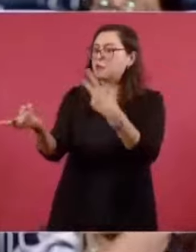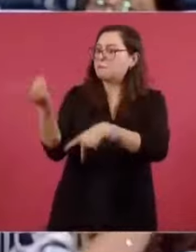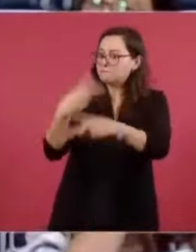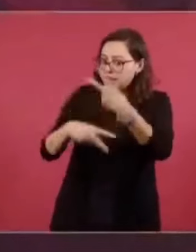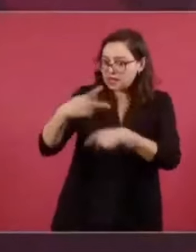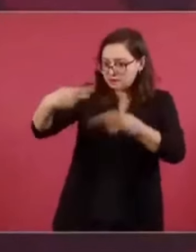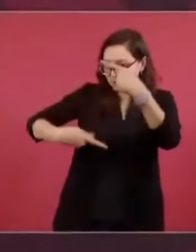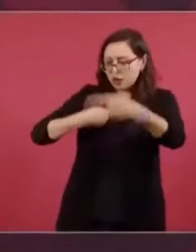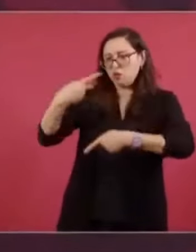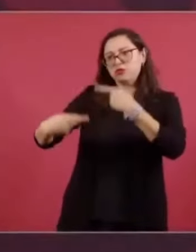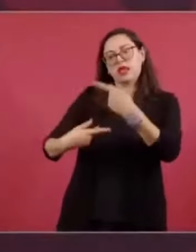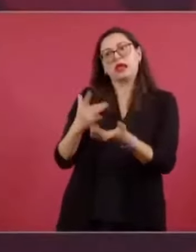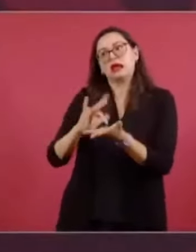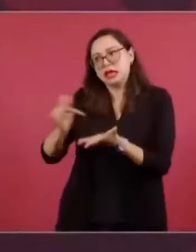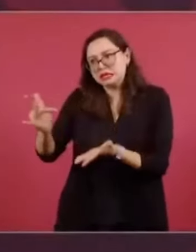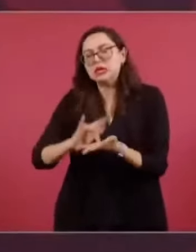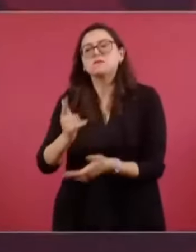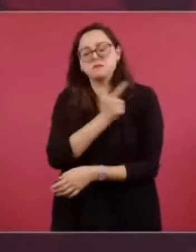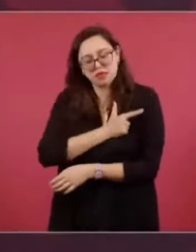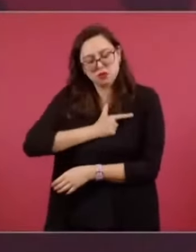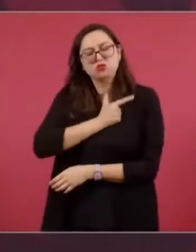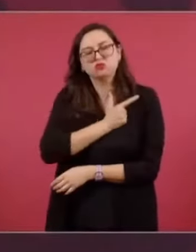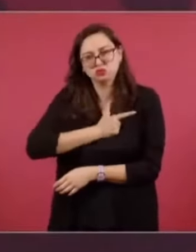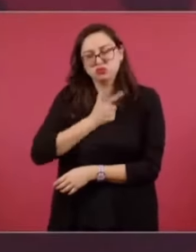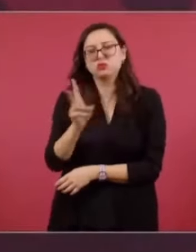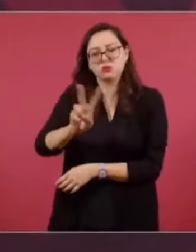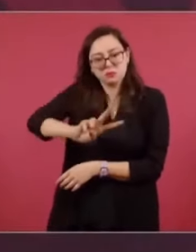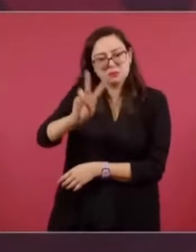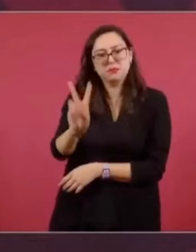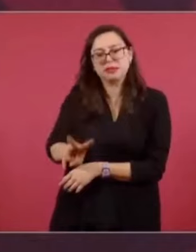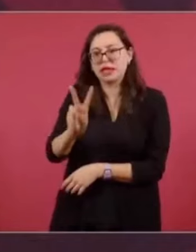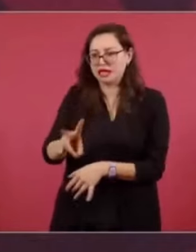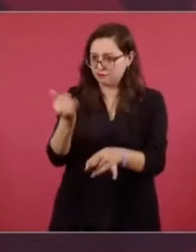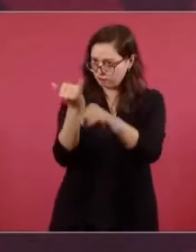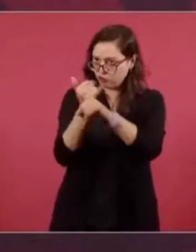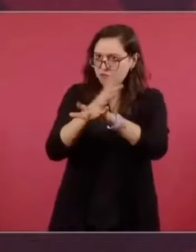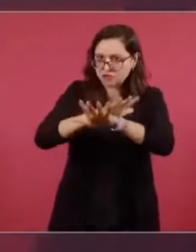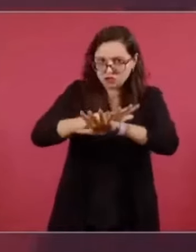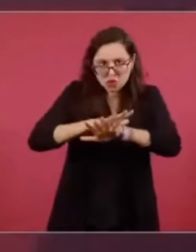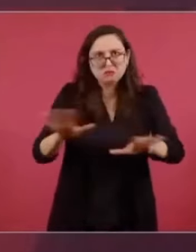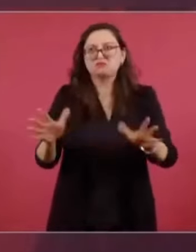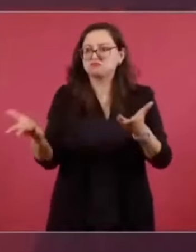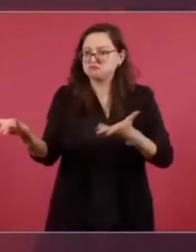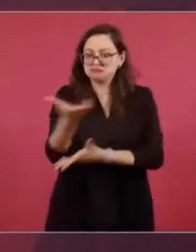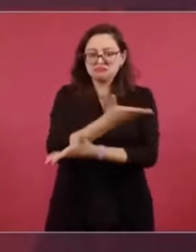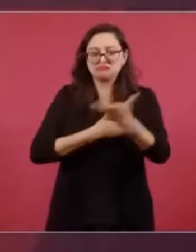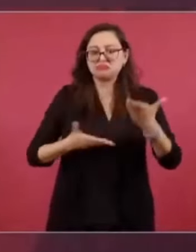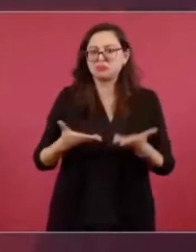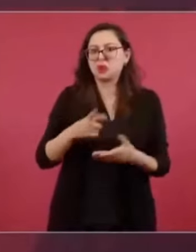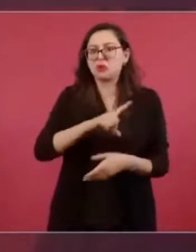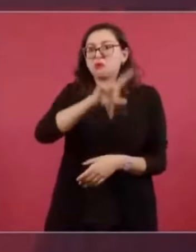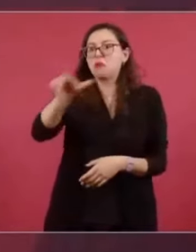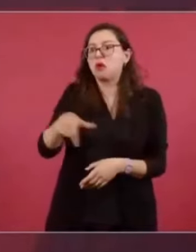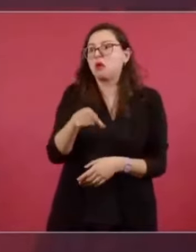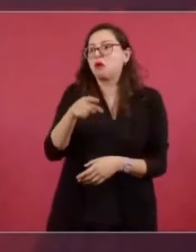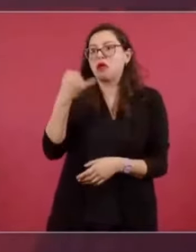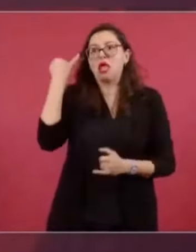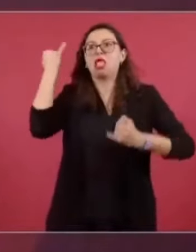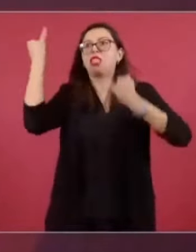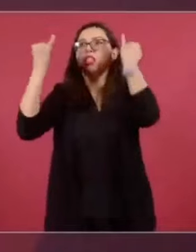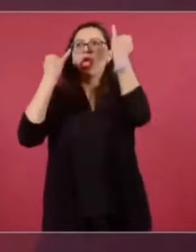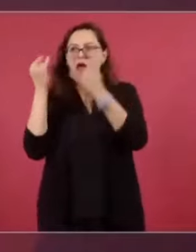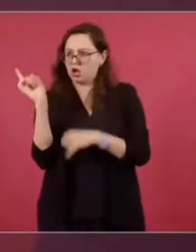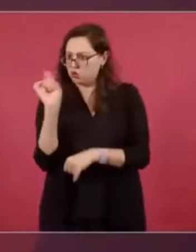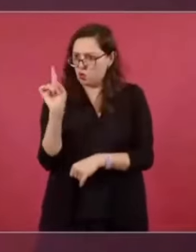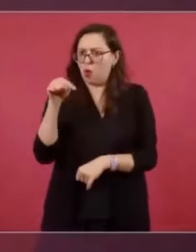para que no den información sin